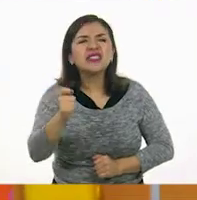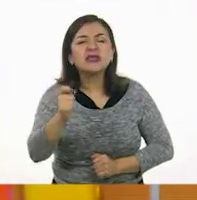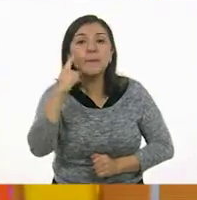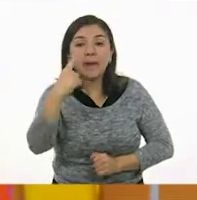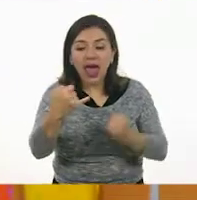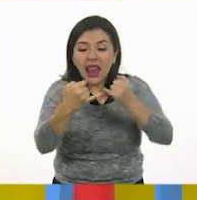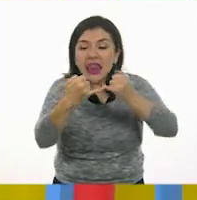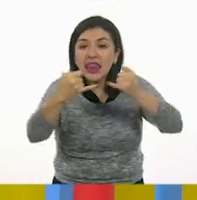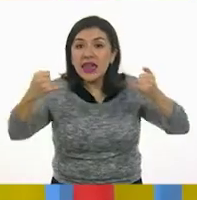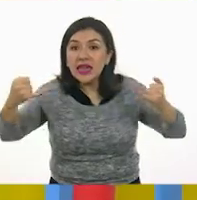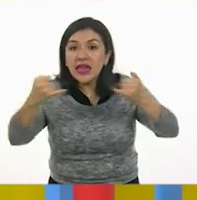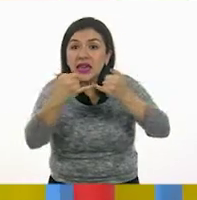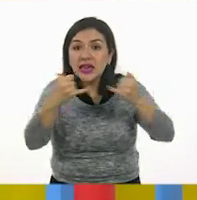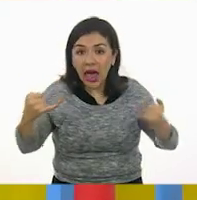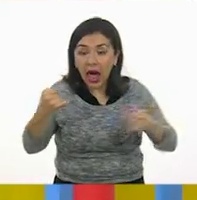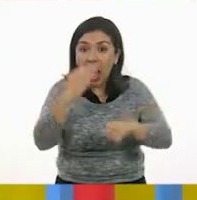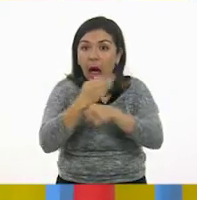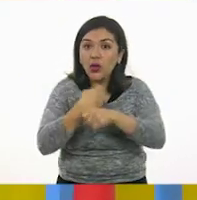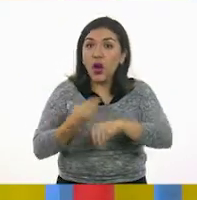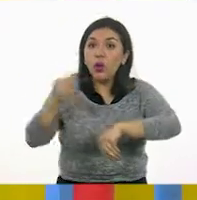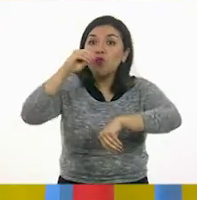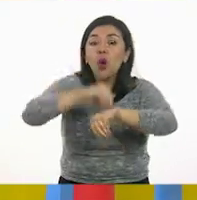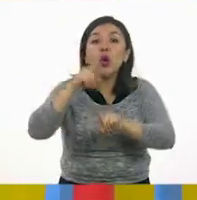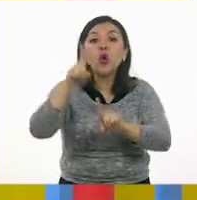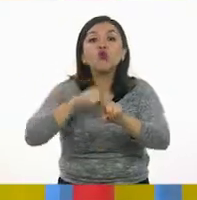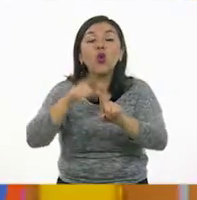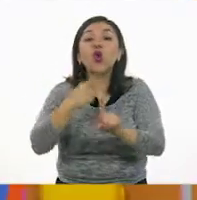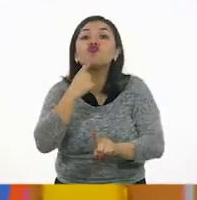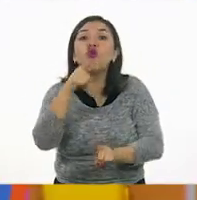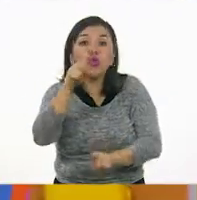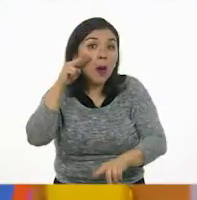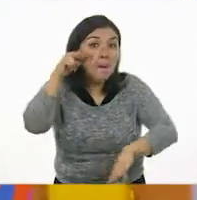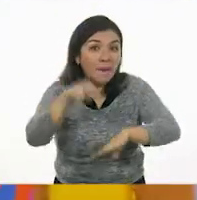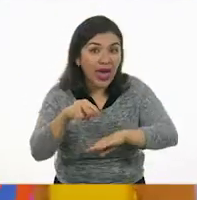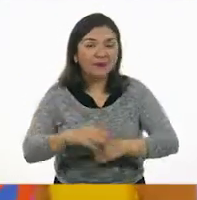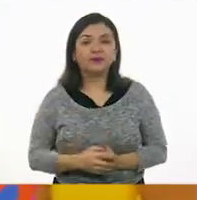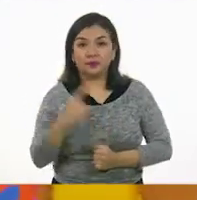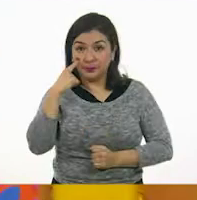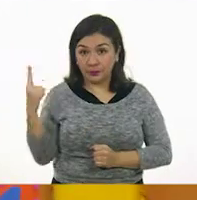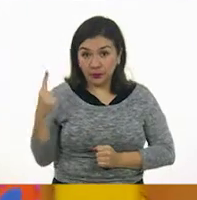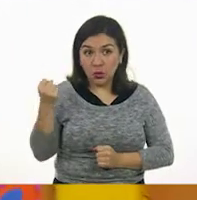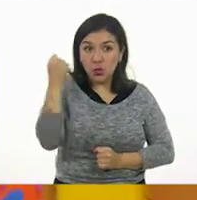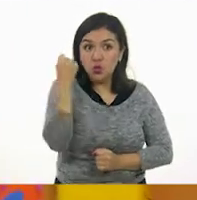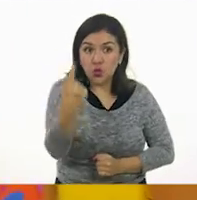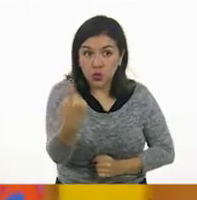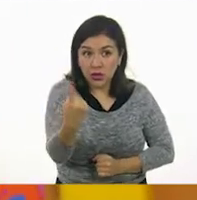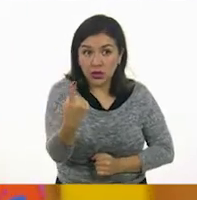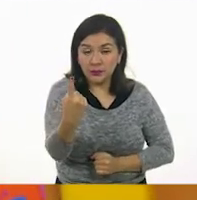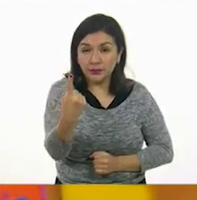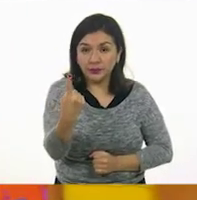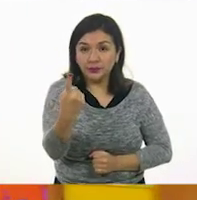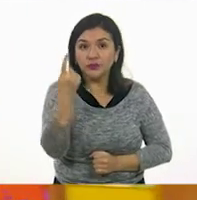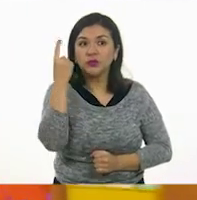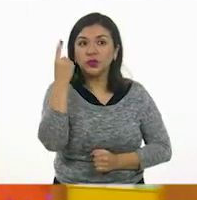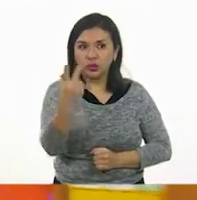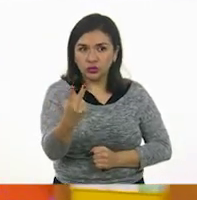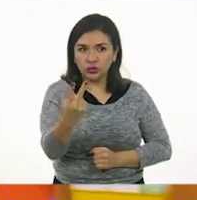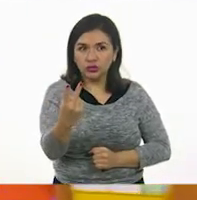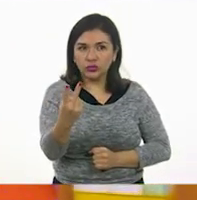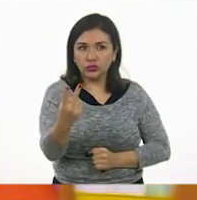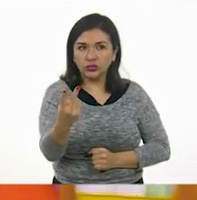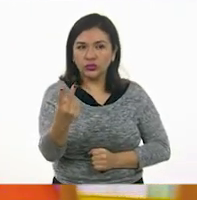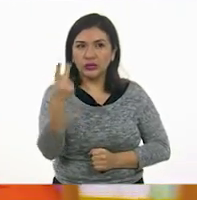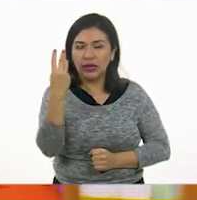líneas, ¿no? Vamos a pintarlas de rojo para que ustedes puedan ver cuántas tengo. Tengo una, dos,